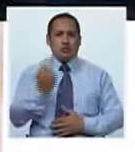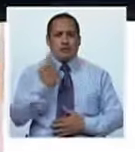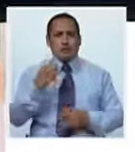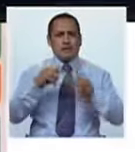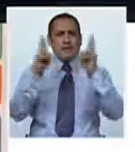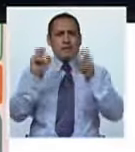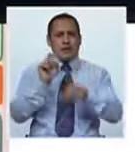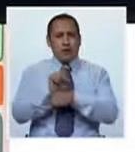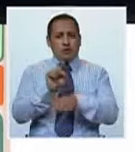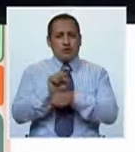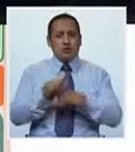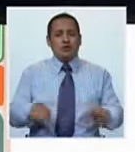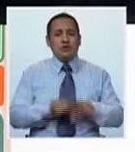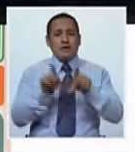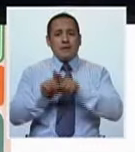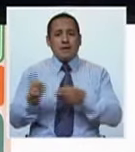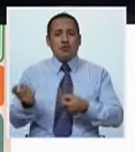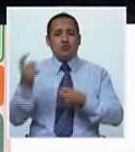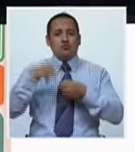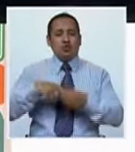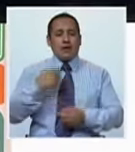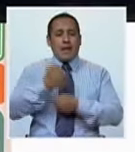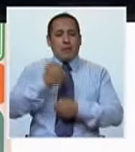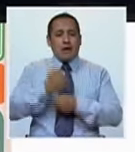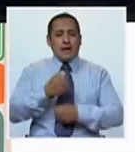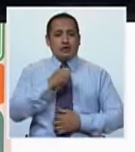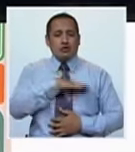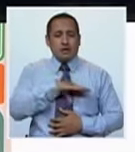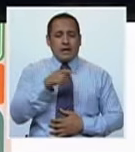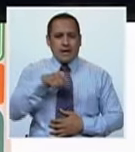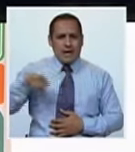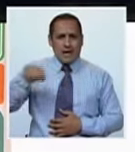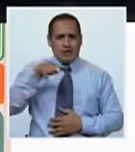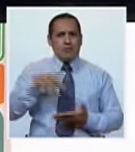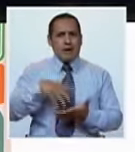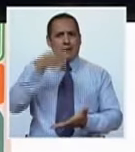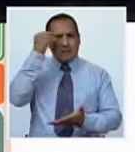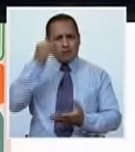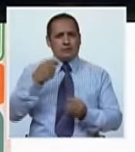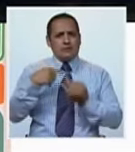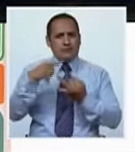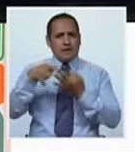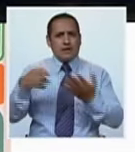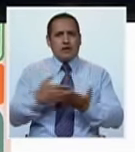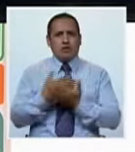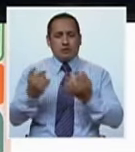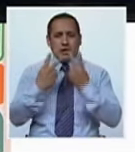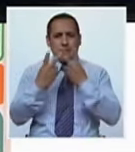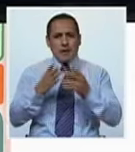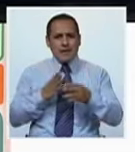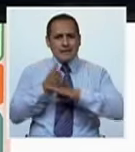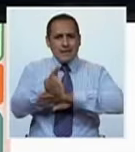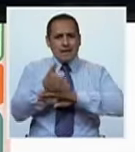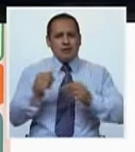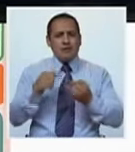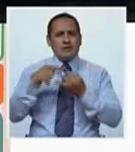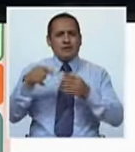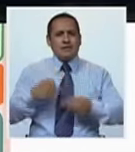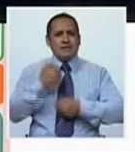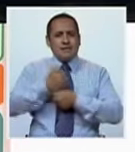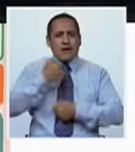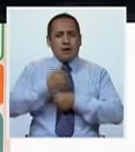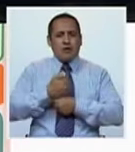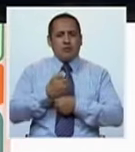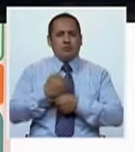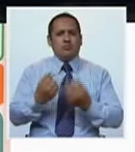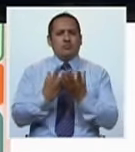solamente en el área educativa, sino en la inclusión laboral y social, ellos ya van ganando terreno, incluso están incursionando en una serie